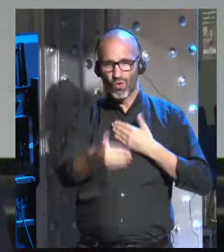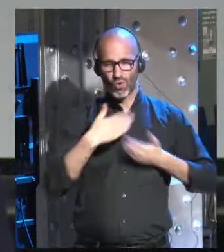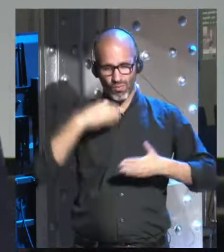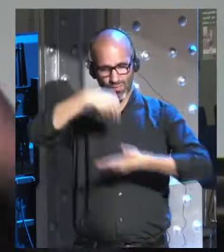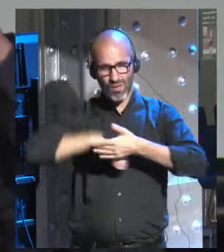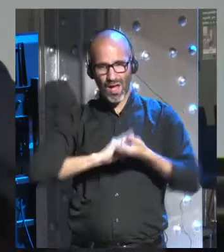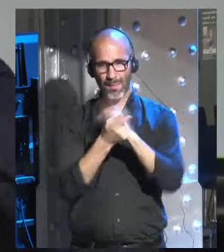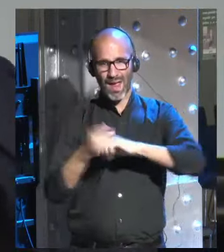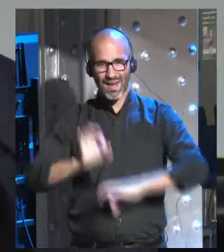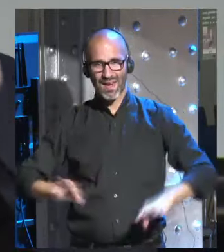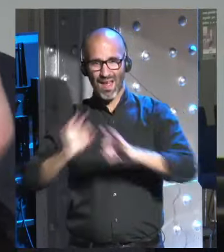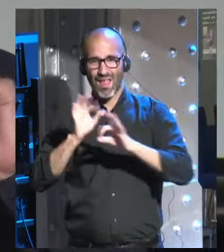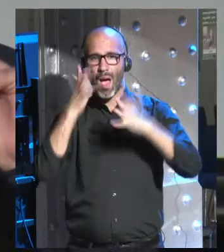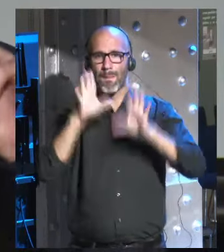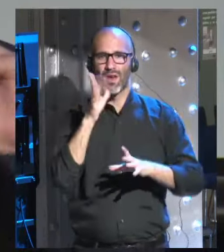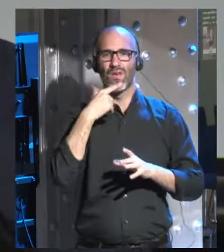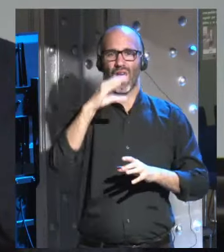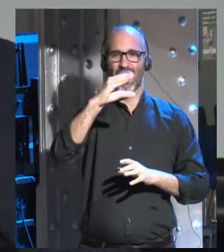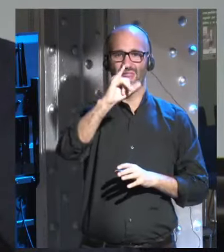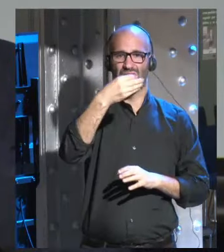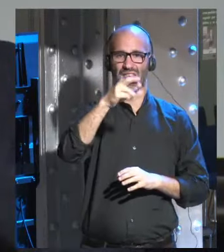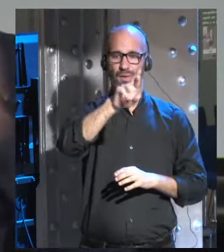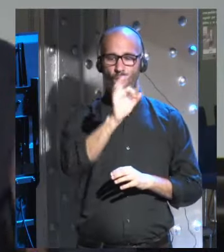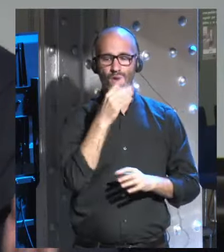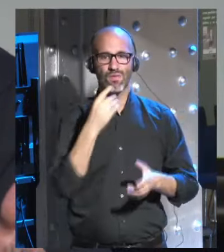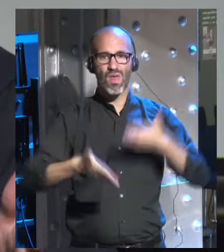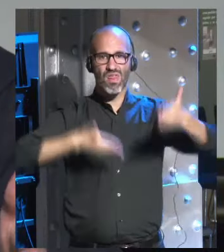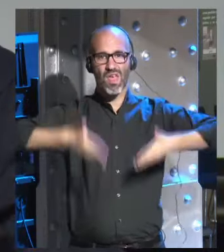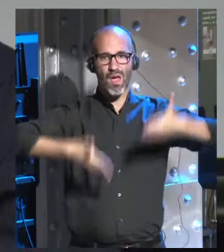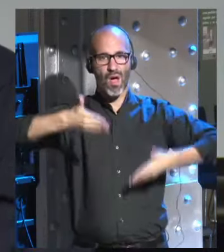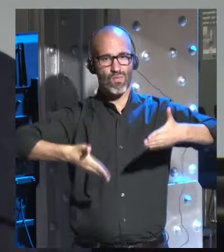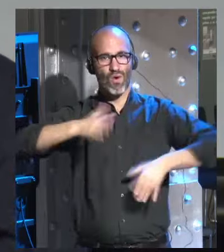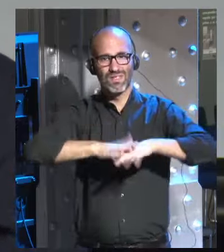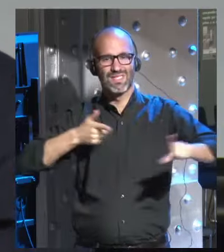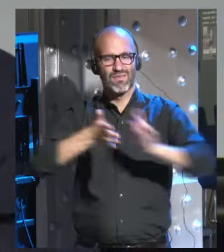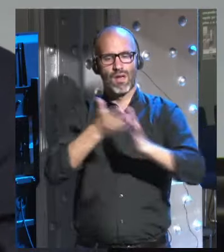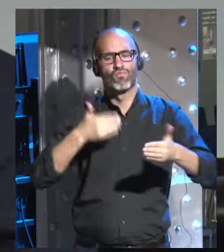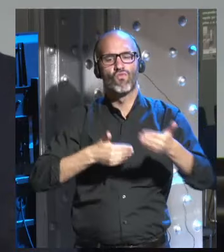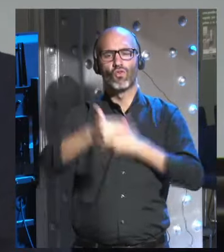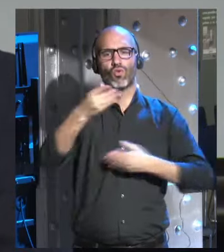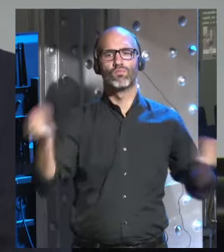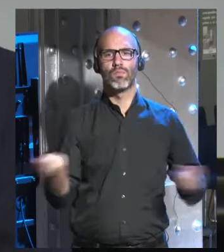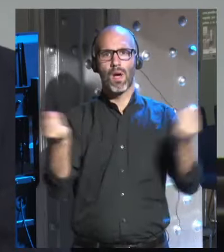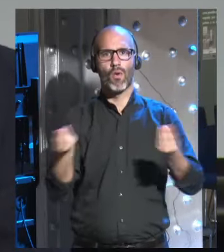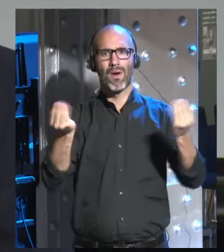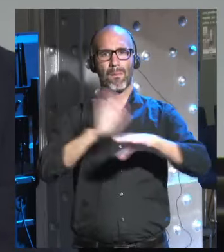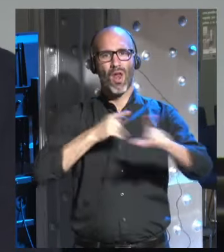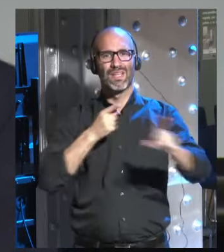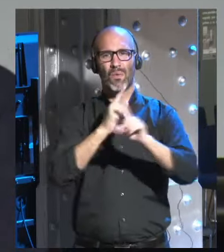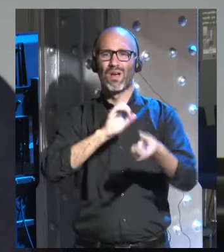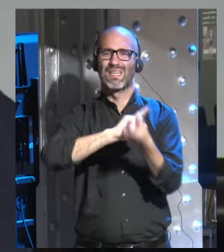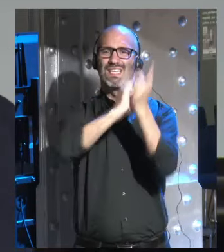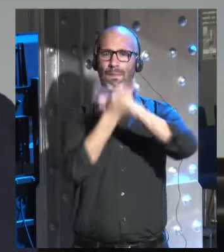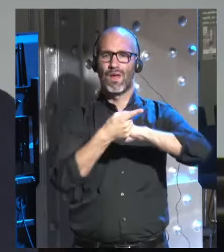eso. Pero la ingeniería de los cíborgs de esos seres híbridos pretende ir más allá, pretende intentar